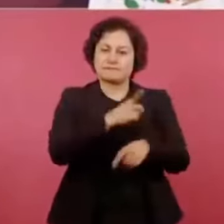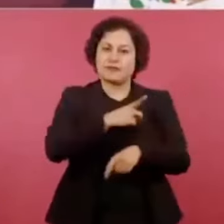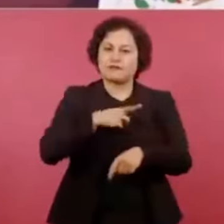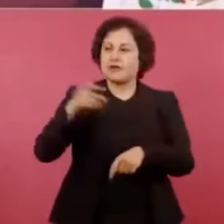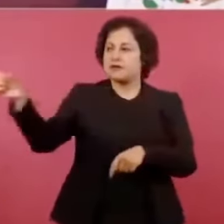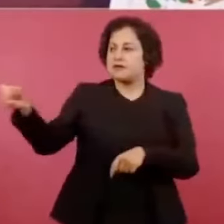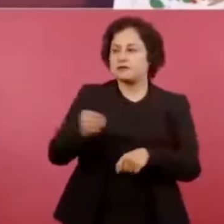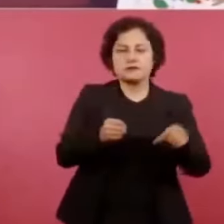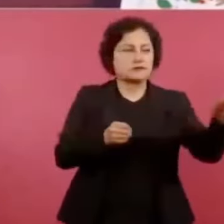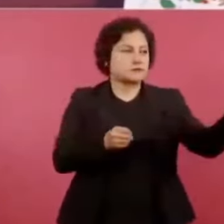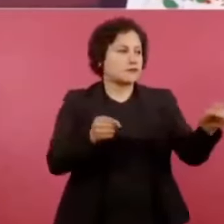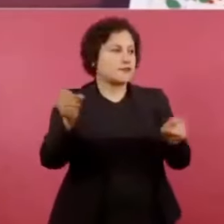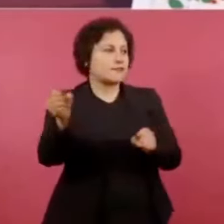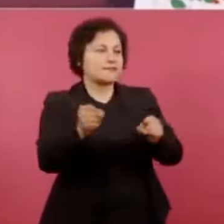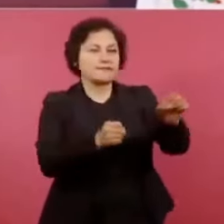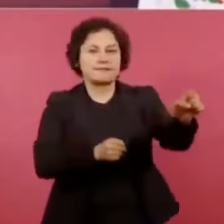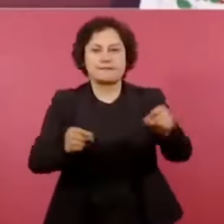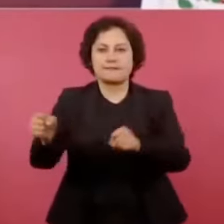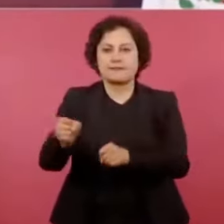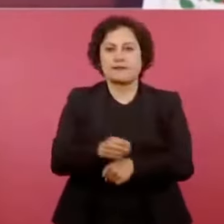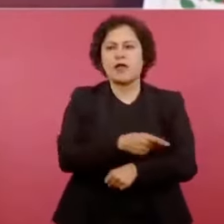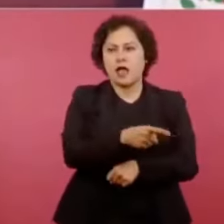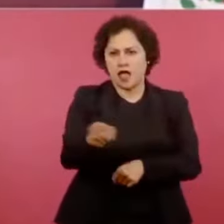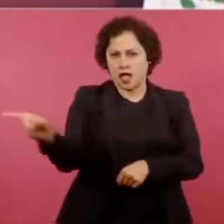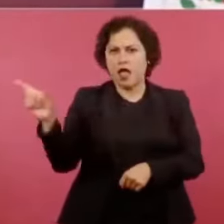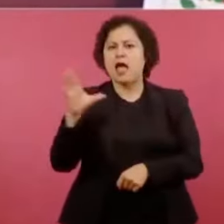pendiente.